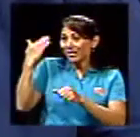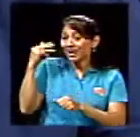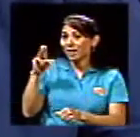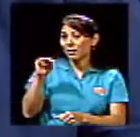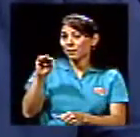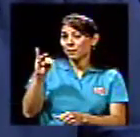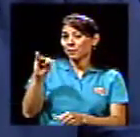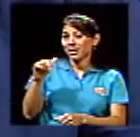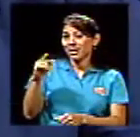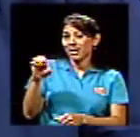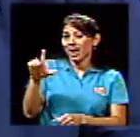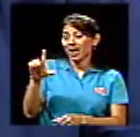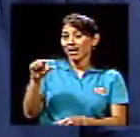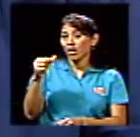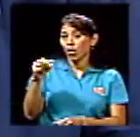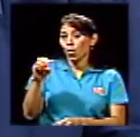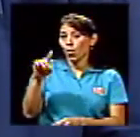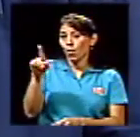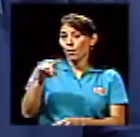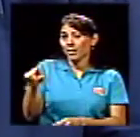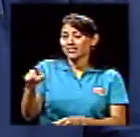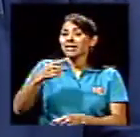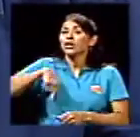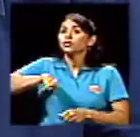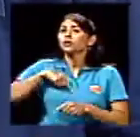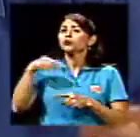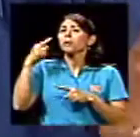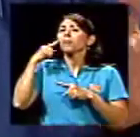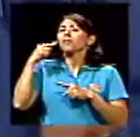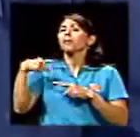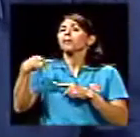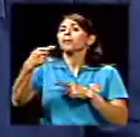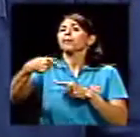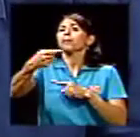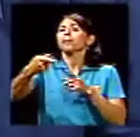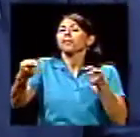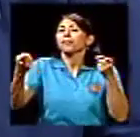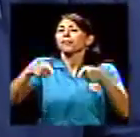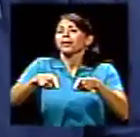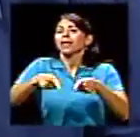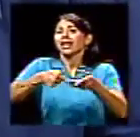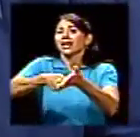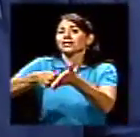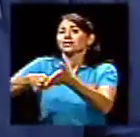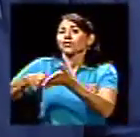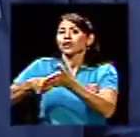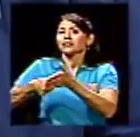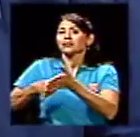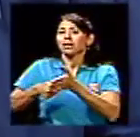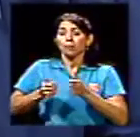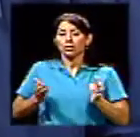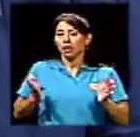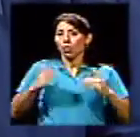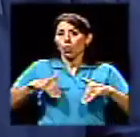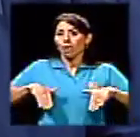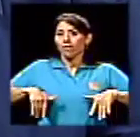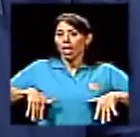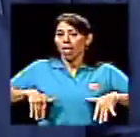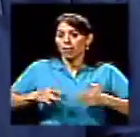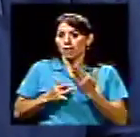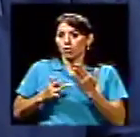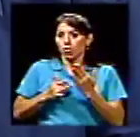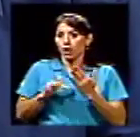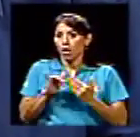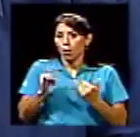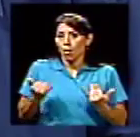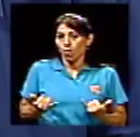Miguel, hicimos nosotros una proyección de las elecciones, no había tanta tecnología como ahora, que llegan muy rápido los votos, y